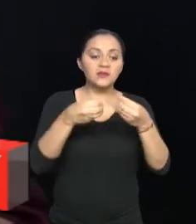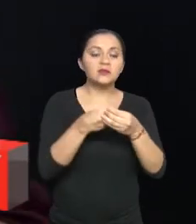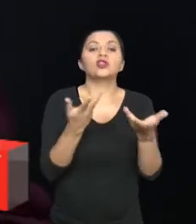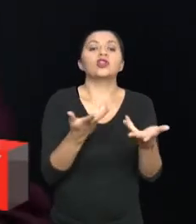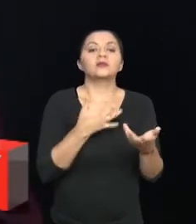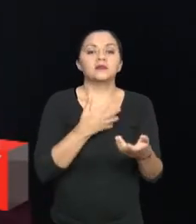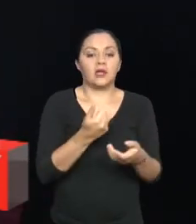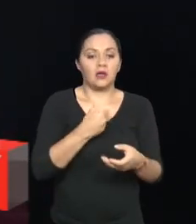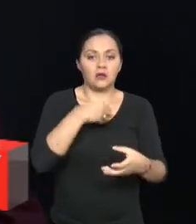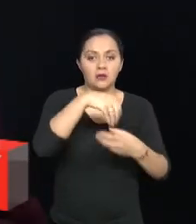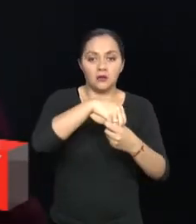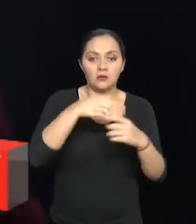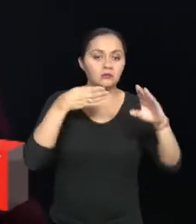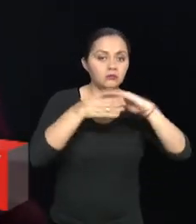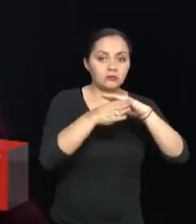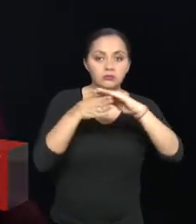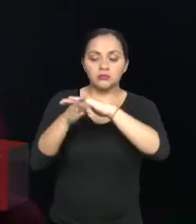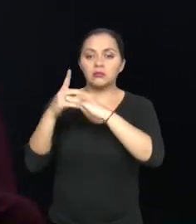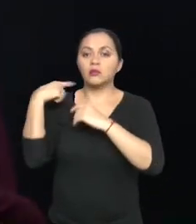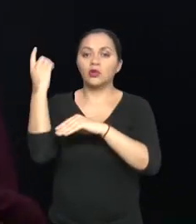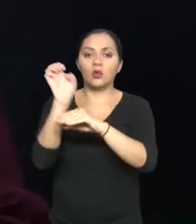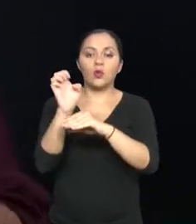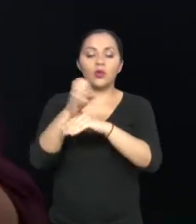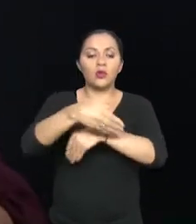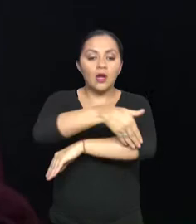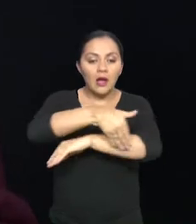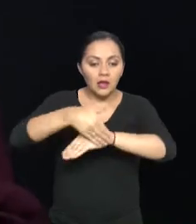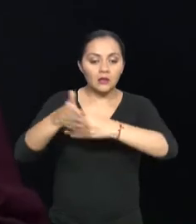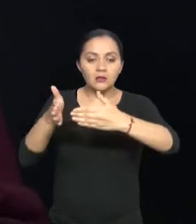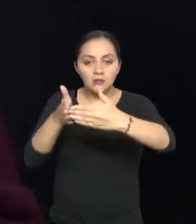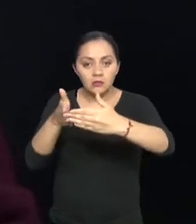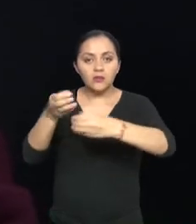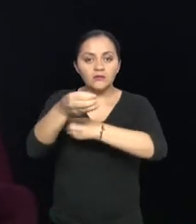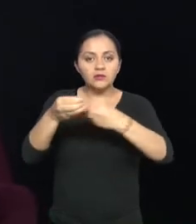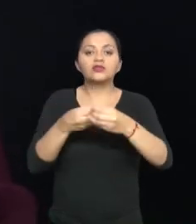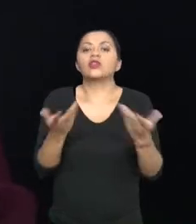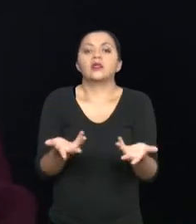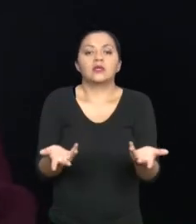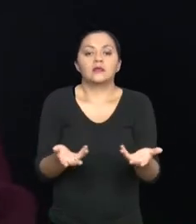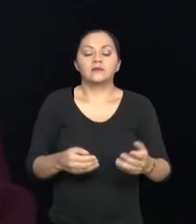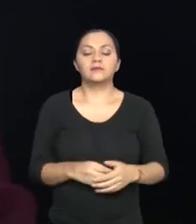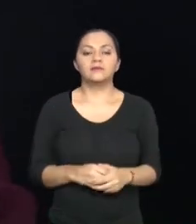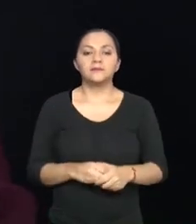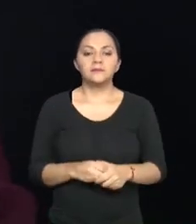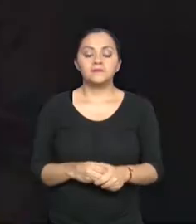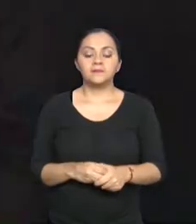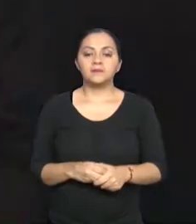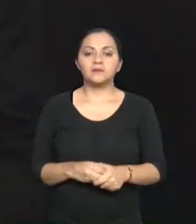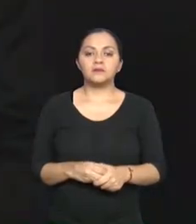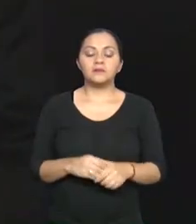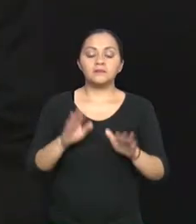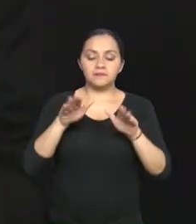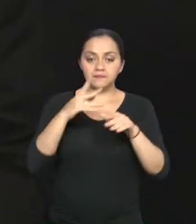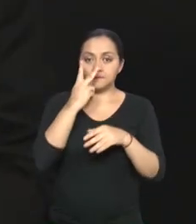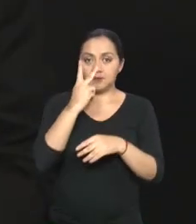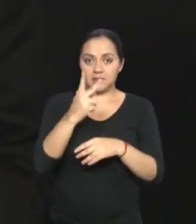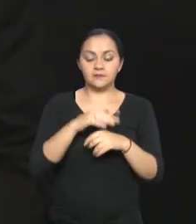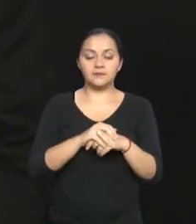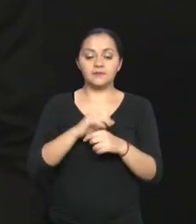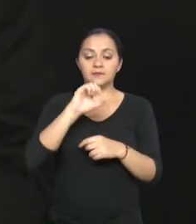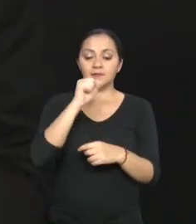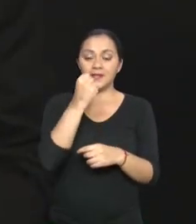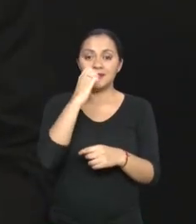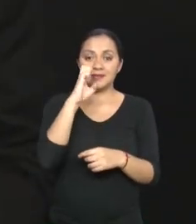ubicados geográficamente a nivel de país para poder saber dónde se pueden acercar a entregar, en este caso, la documentación? Bueno, básicamente la distribución del